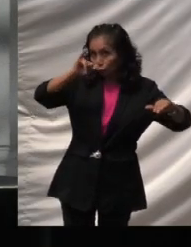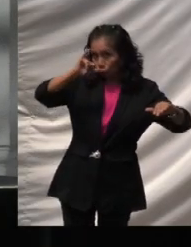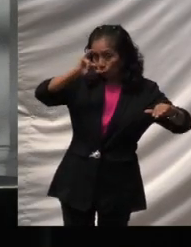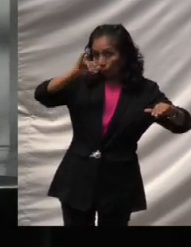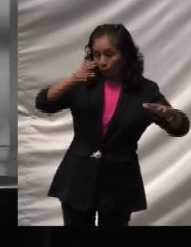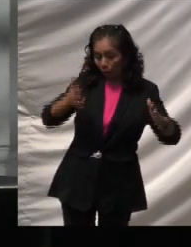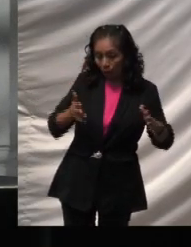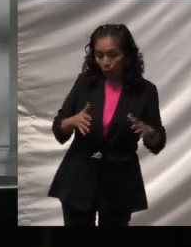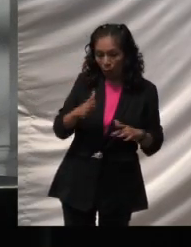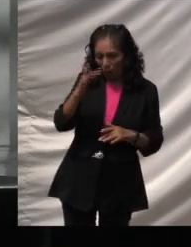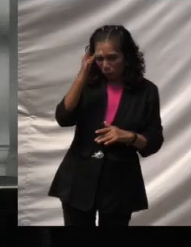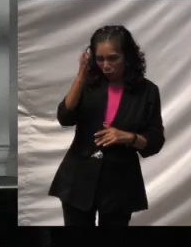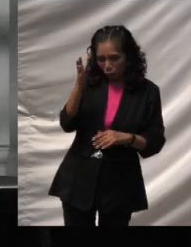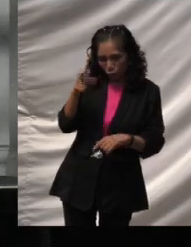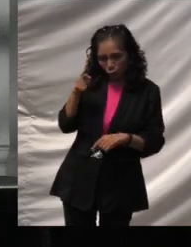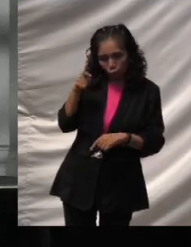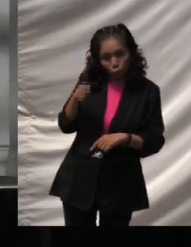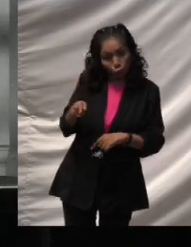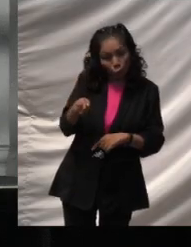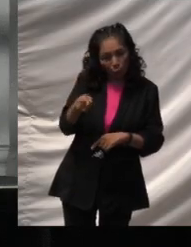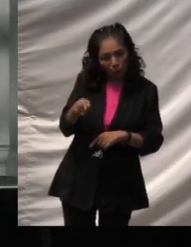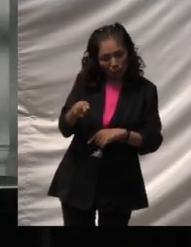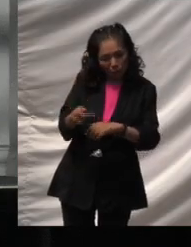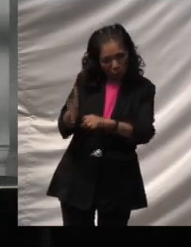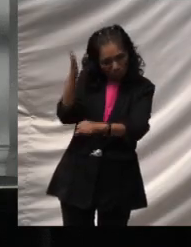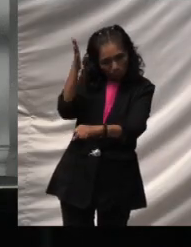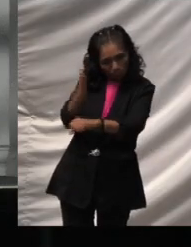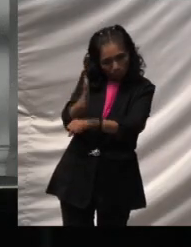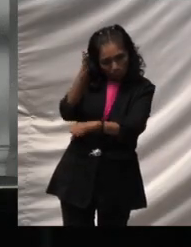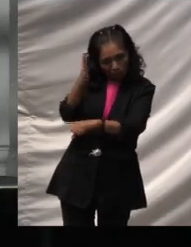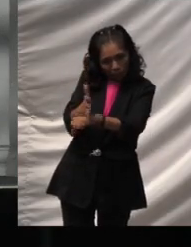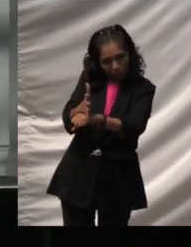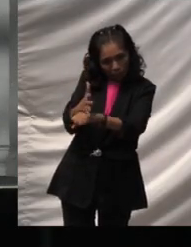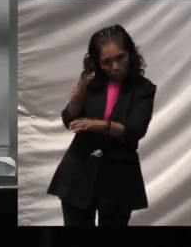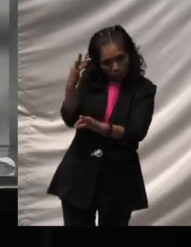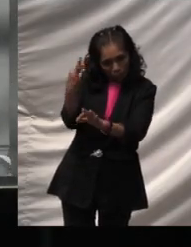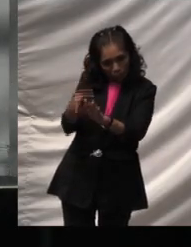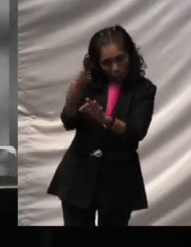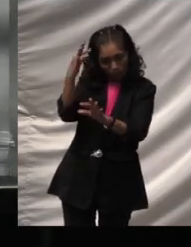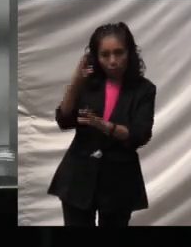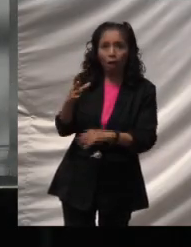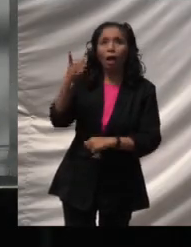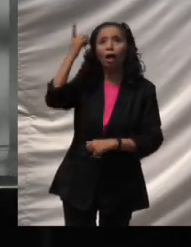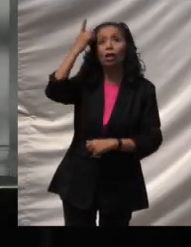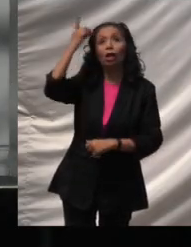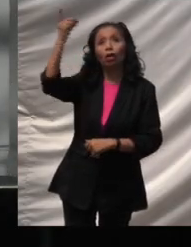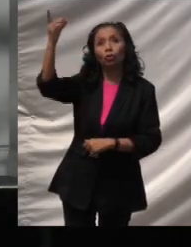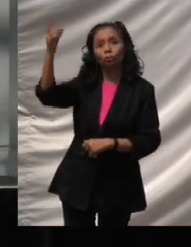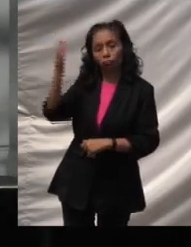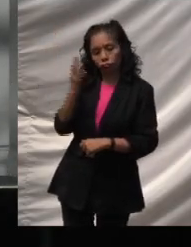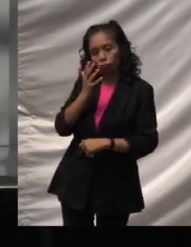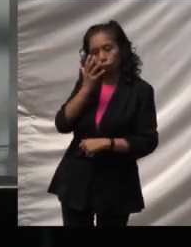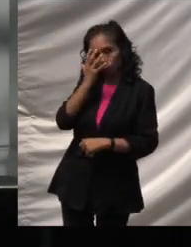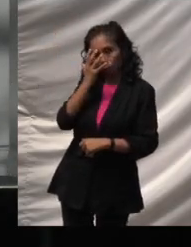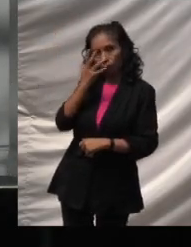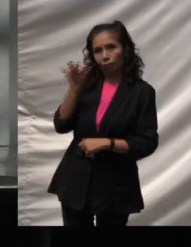mares, recibirás una misión casi imposible de cumplir —dijo la diosa en un tono serio.